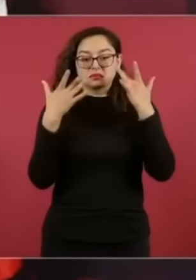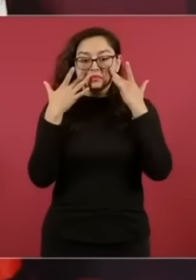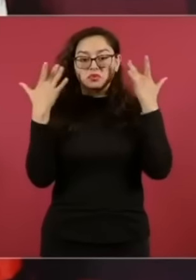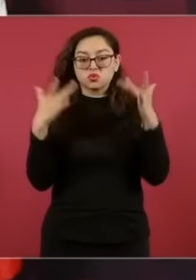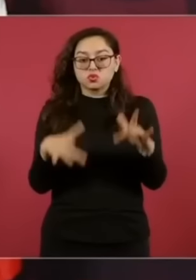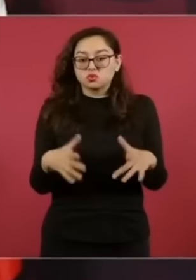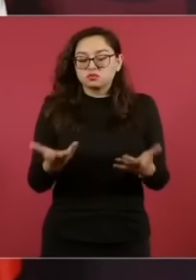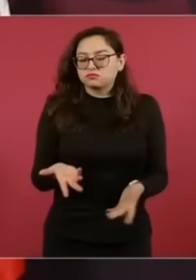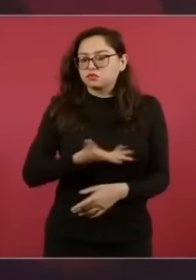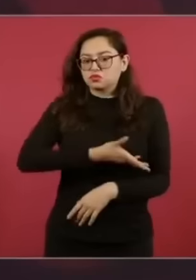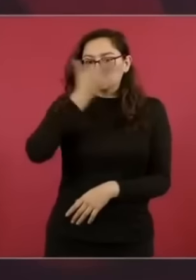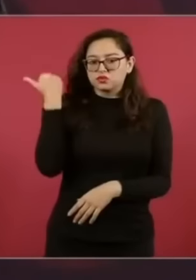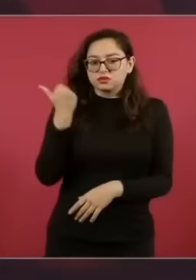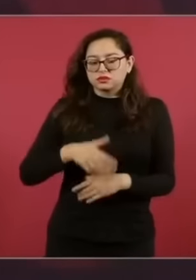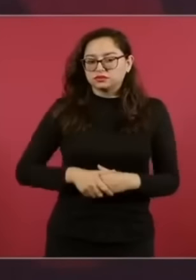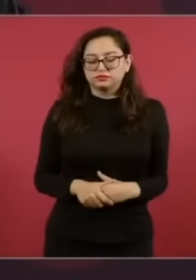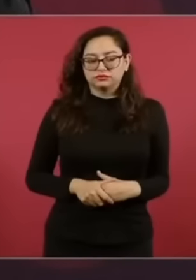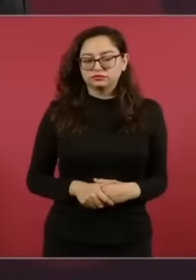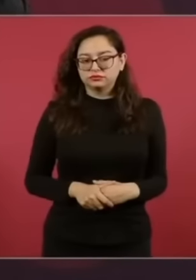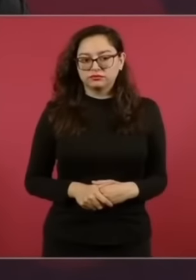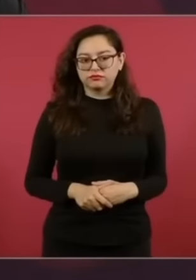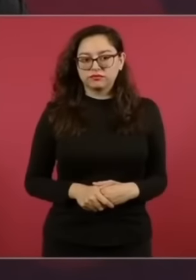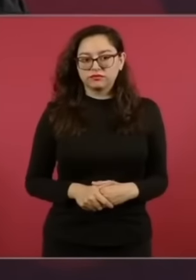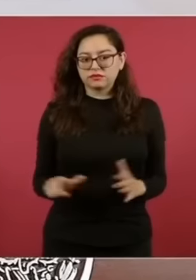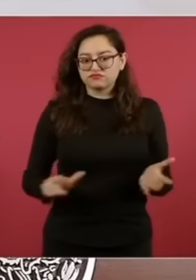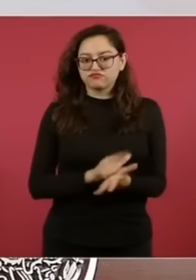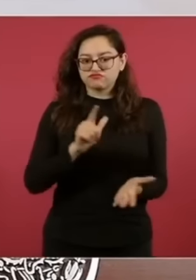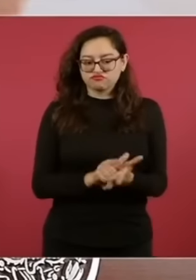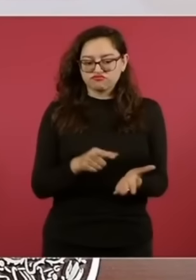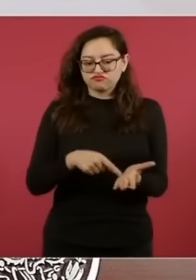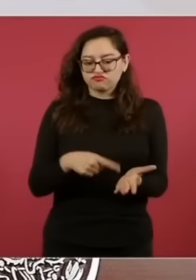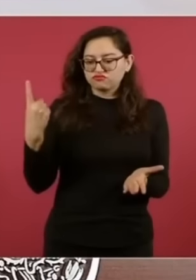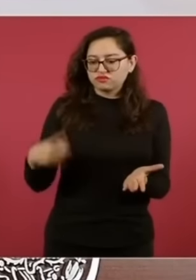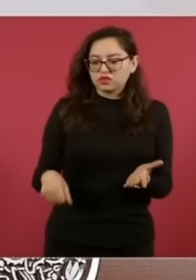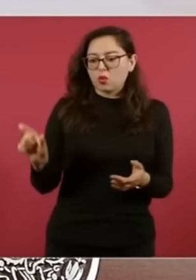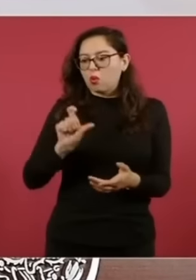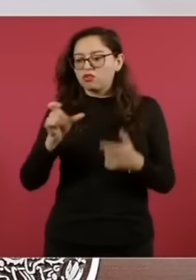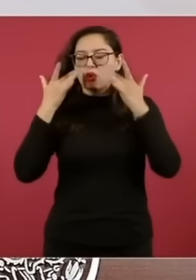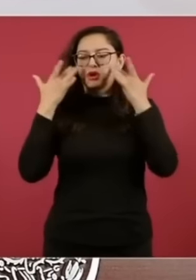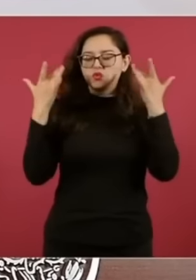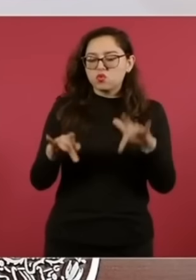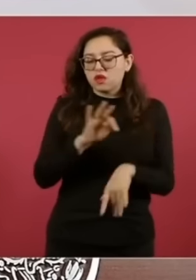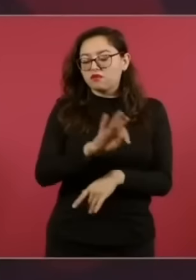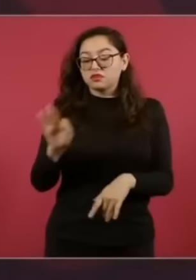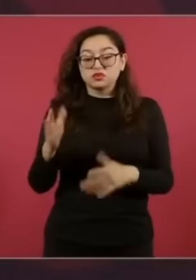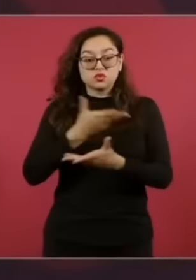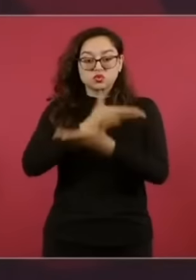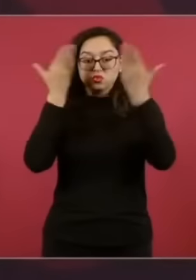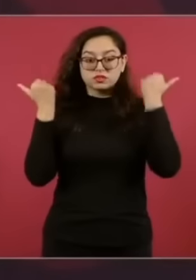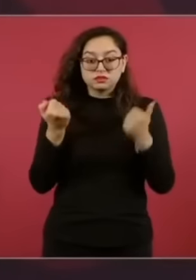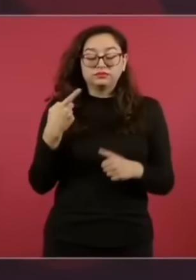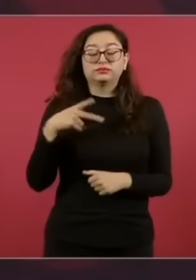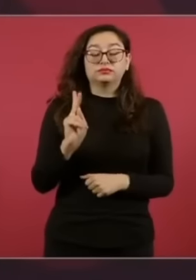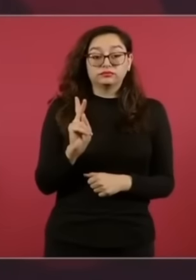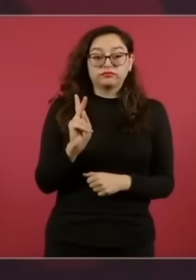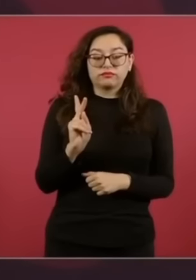No sé cómo esté la ley o los reglamentos, pero si ella está